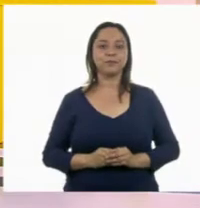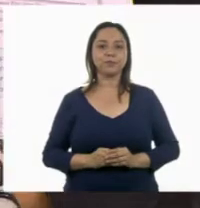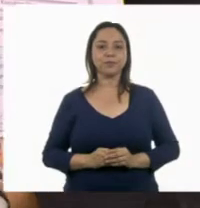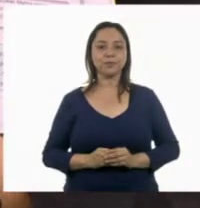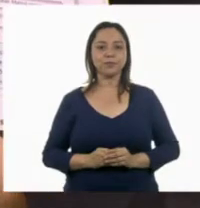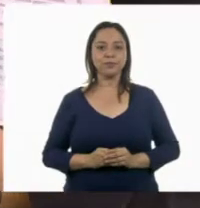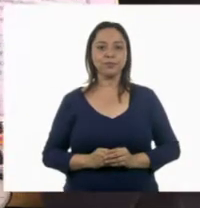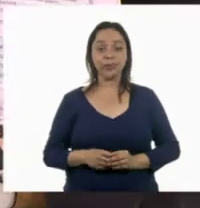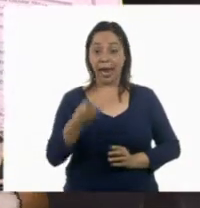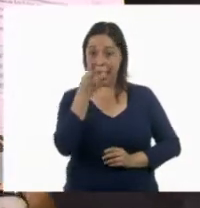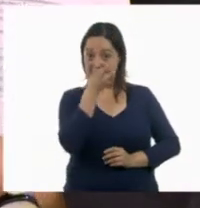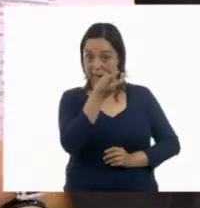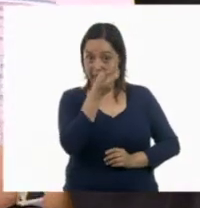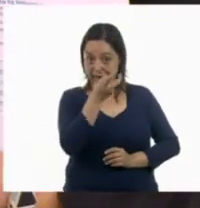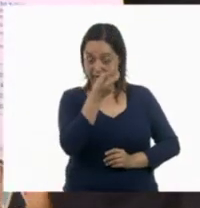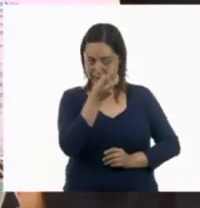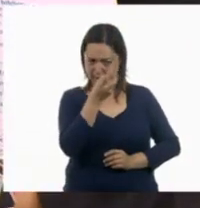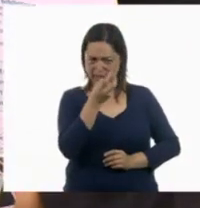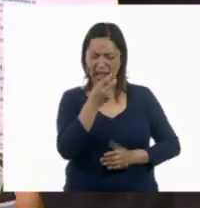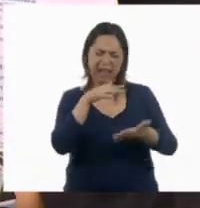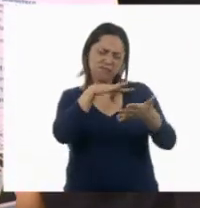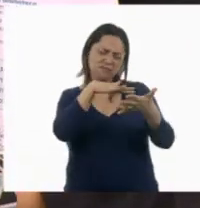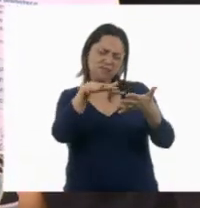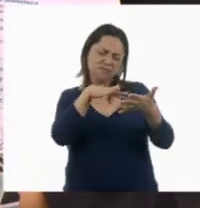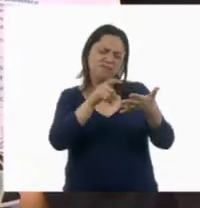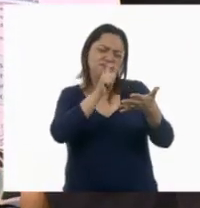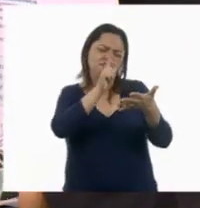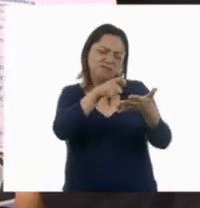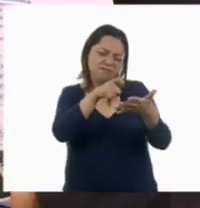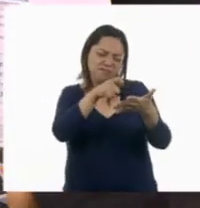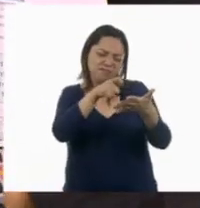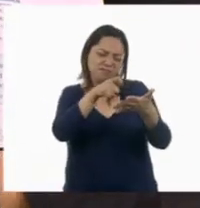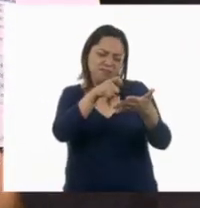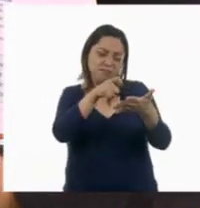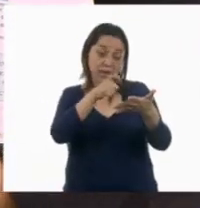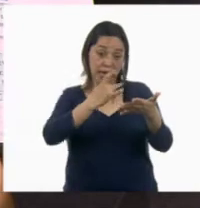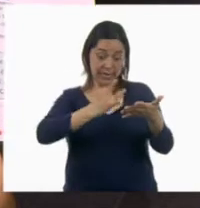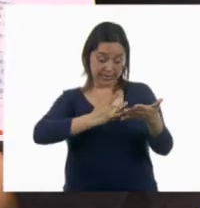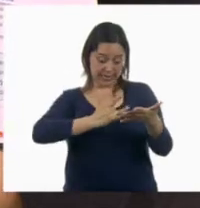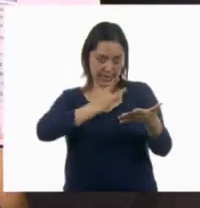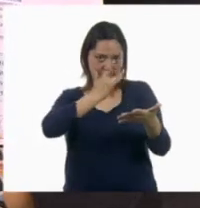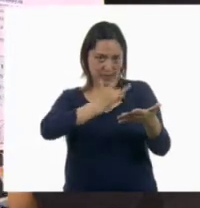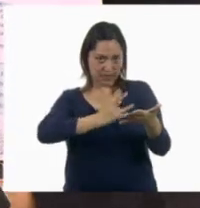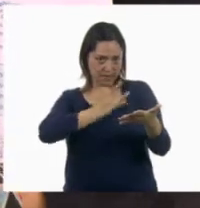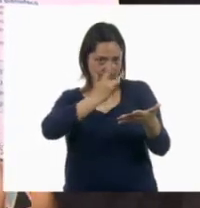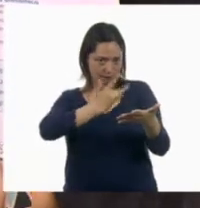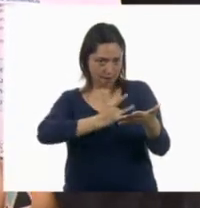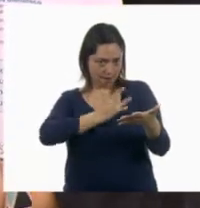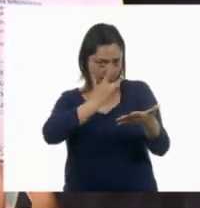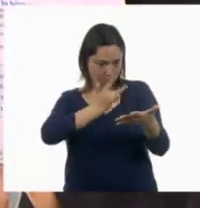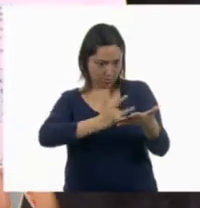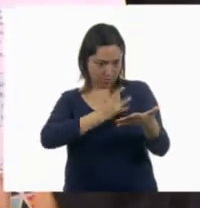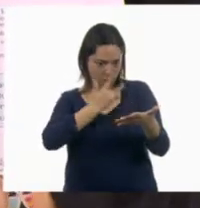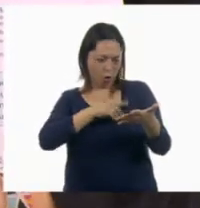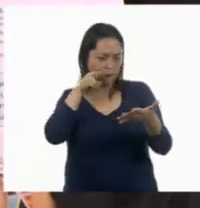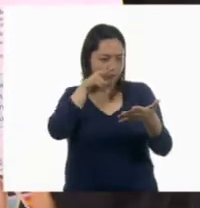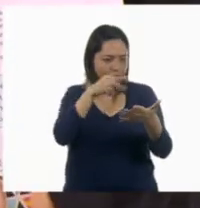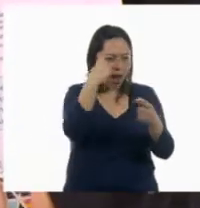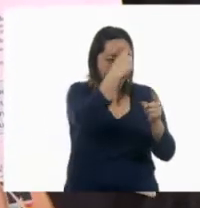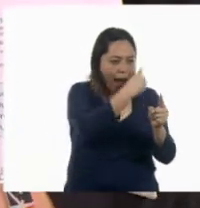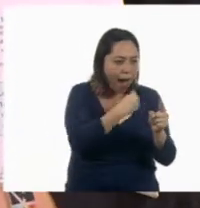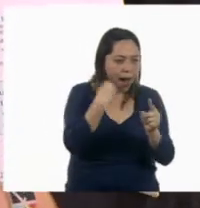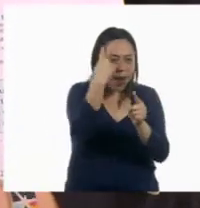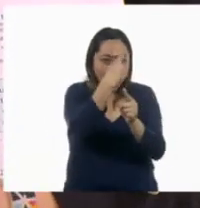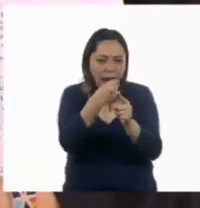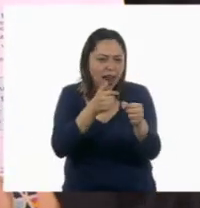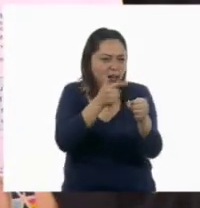En esta página nos pide que escribamos un sentimiento que transmiten estas caritas. Recuerdas que